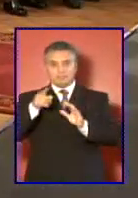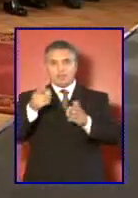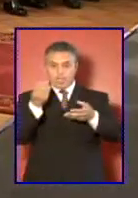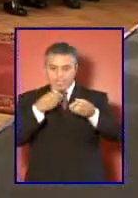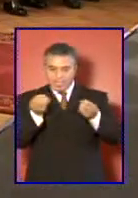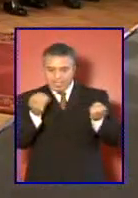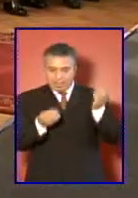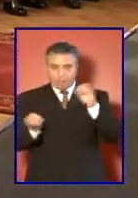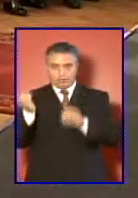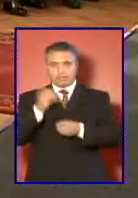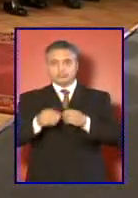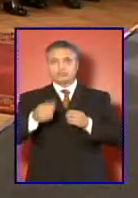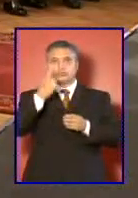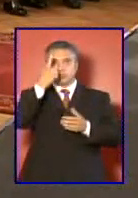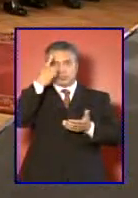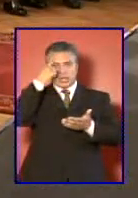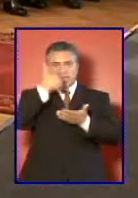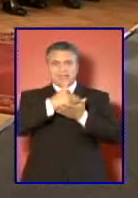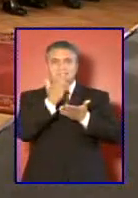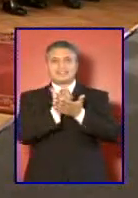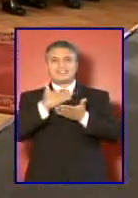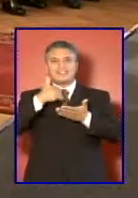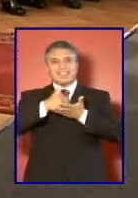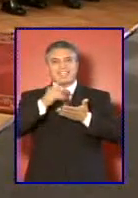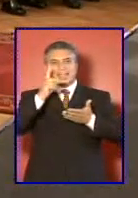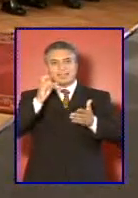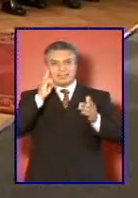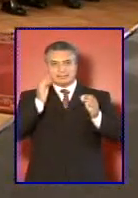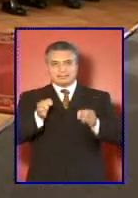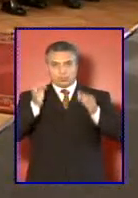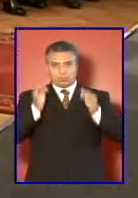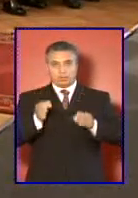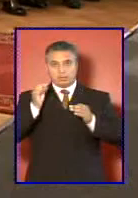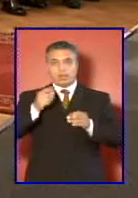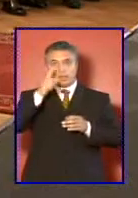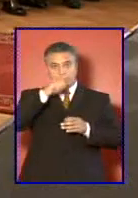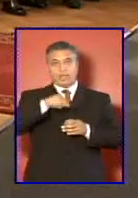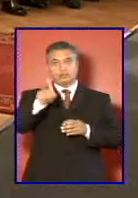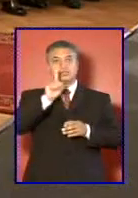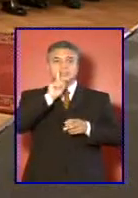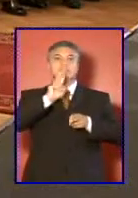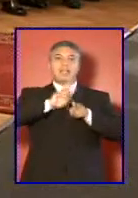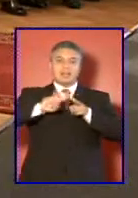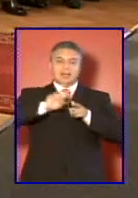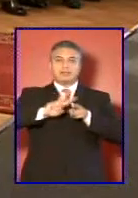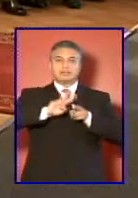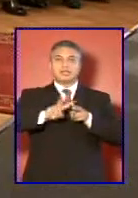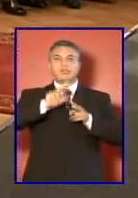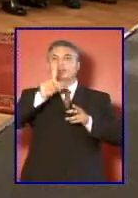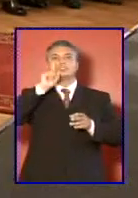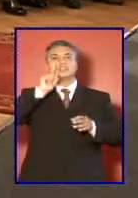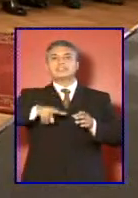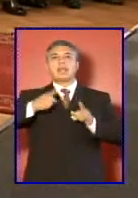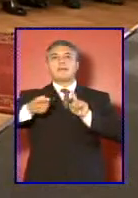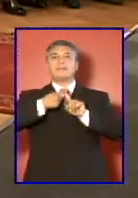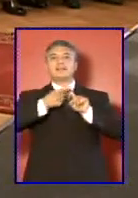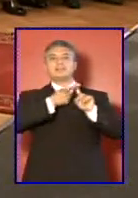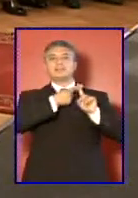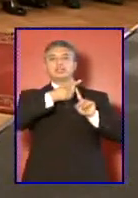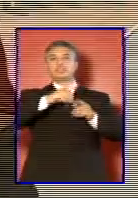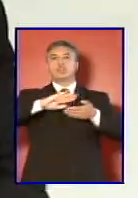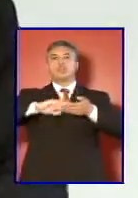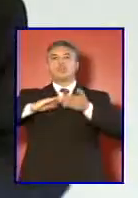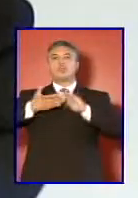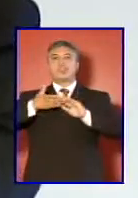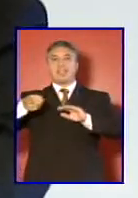elaboración de una estrategia de seguridad pero ello se está realizando sin la participación de la comunidad de la